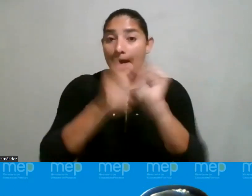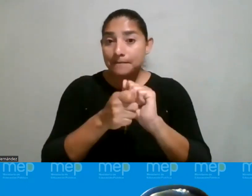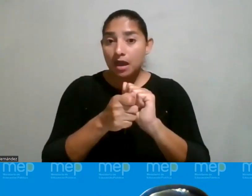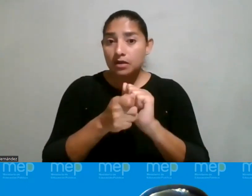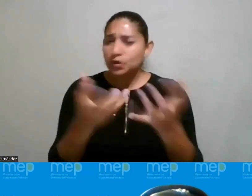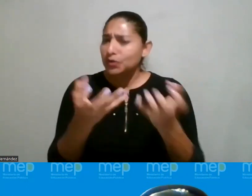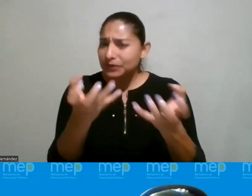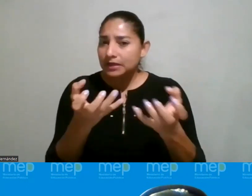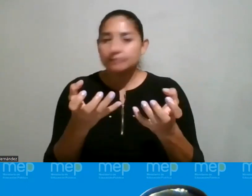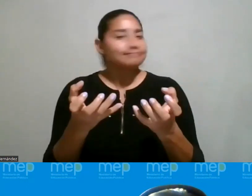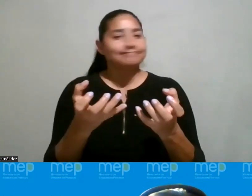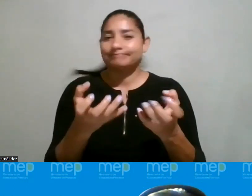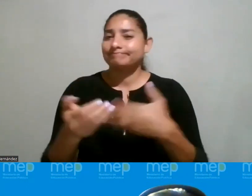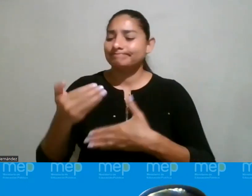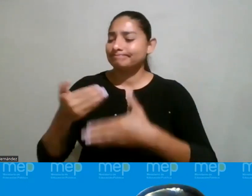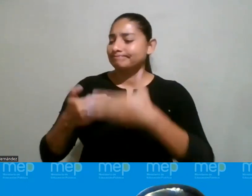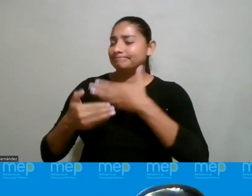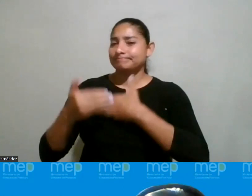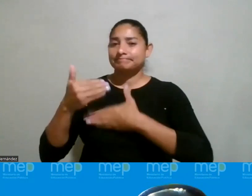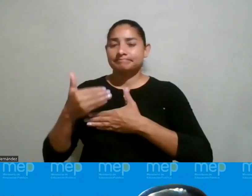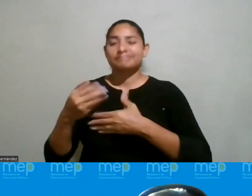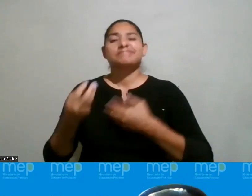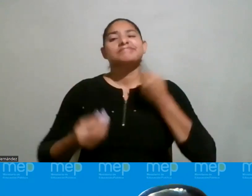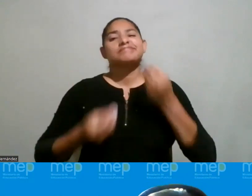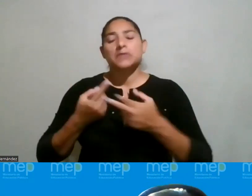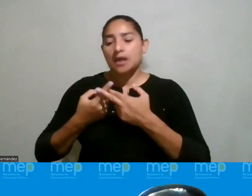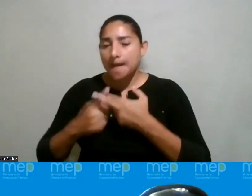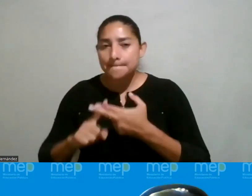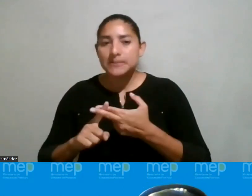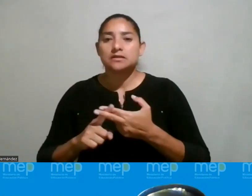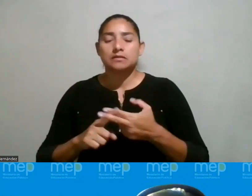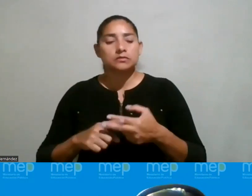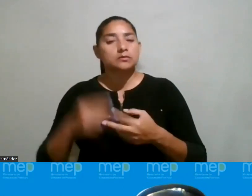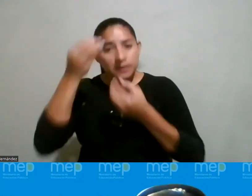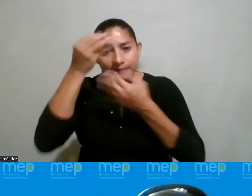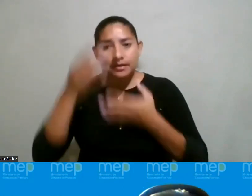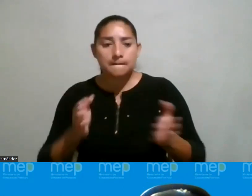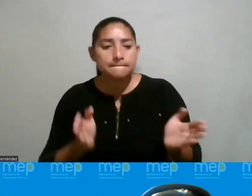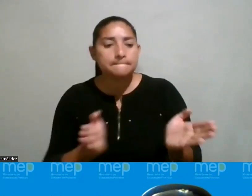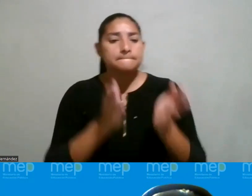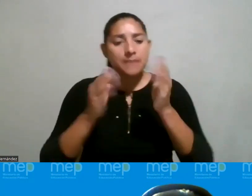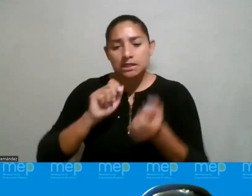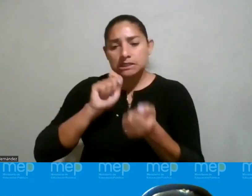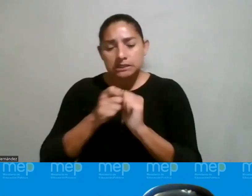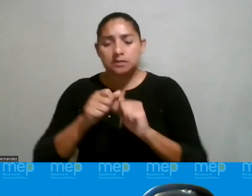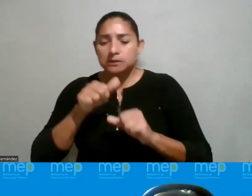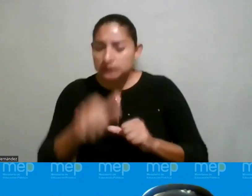que queremos es lo que hace uno uno empieza a impulsar esos cambios y esos cambios son a veces simples